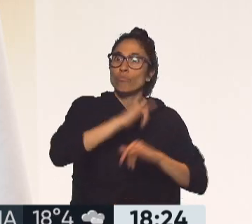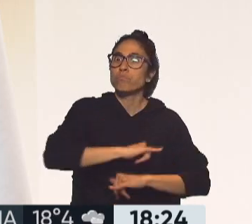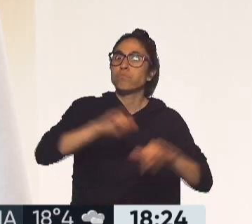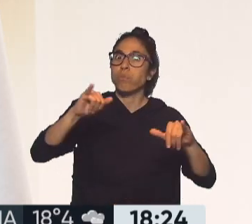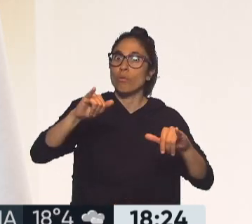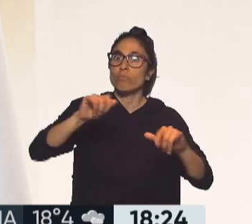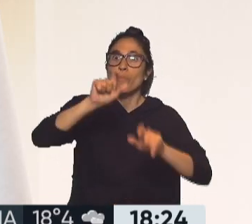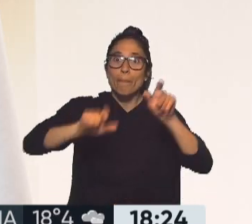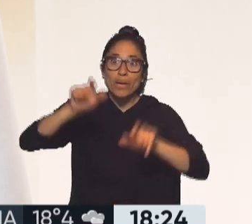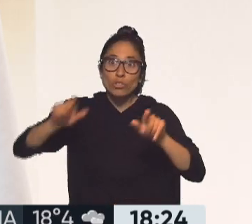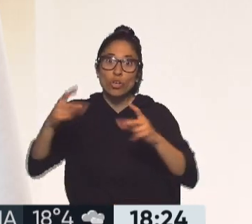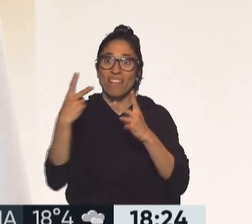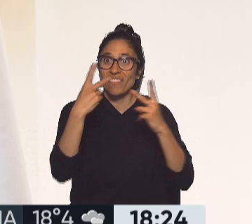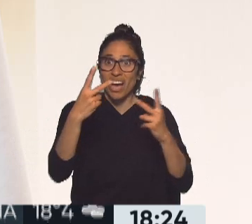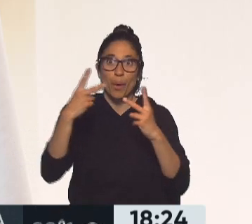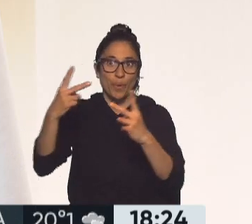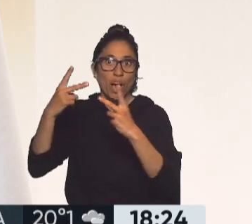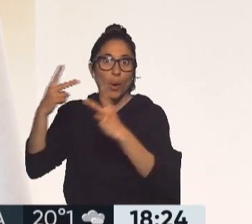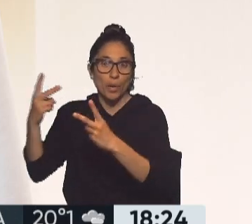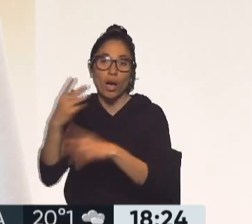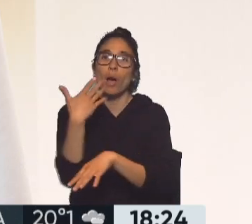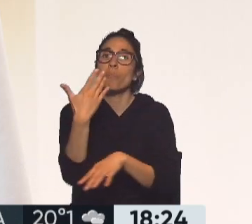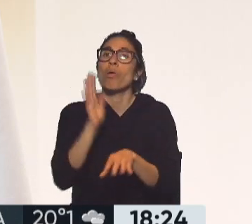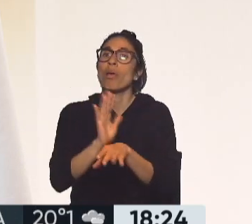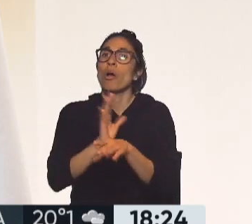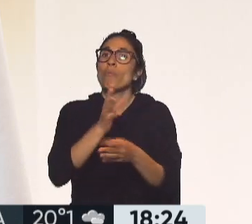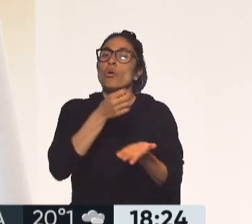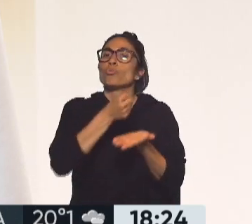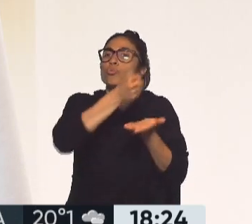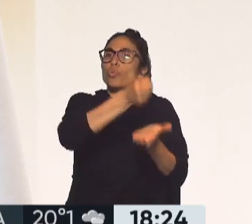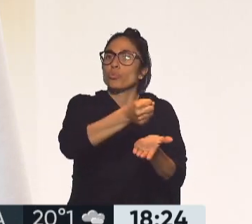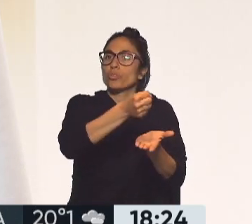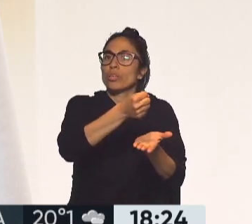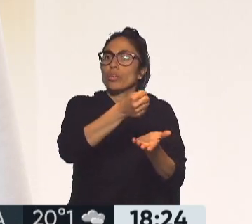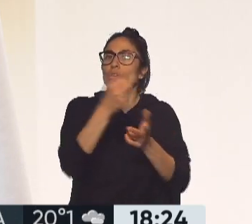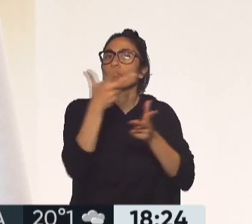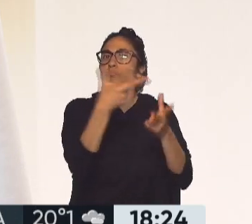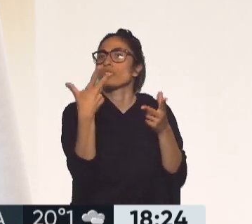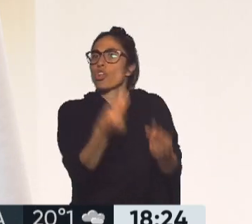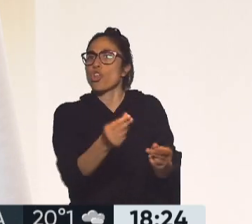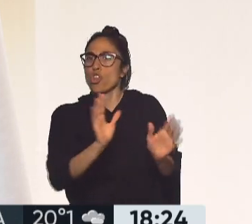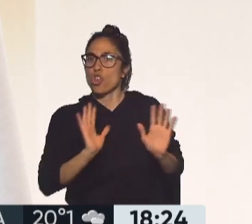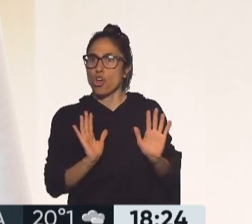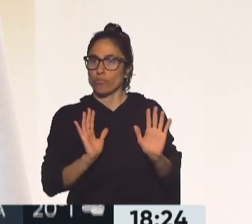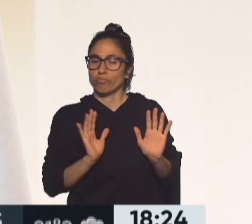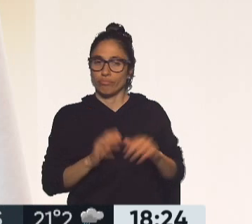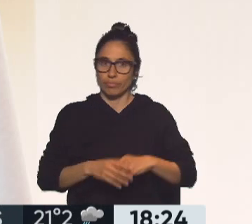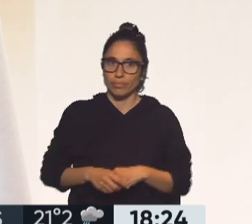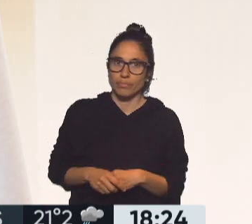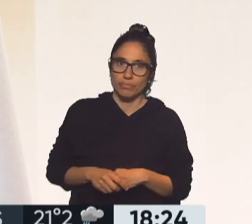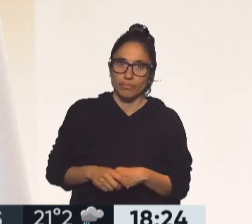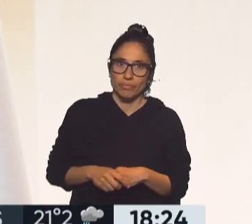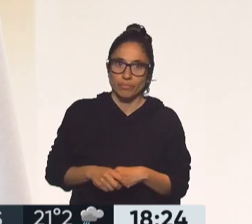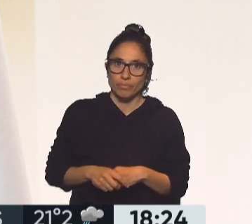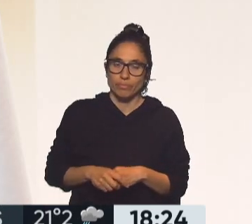renuncien al subsidio que hoy perciben en función de poder hacer uso del transporte público de pasajeros, automotor o ferroviario,